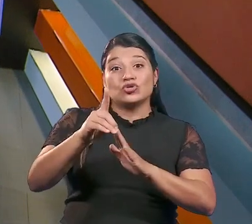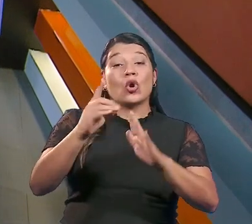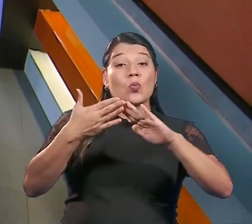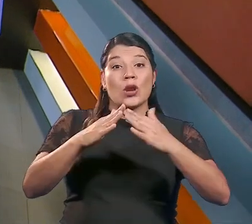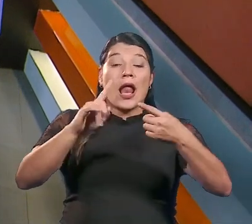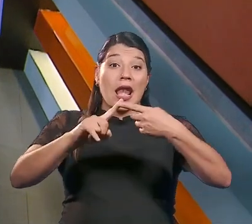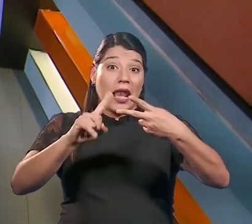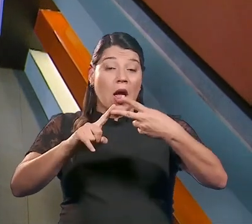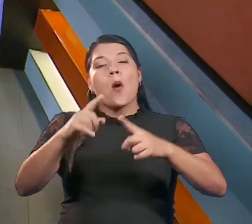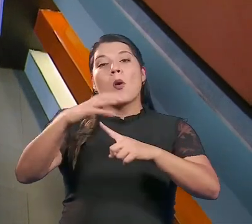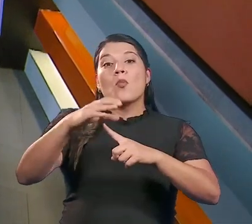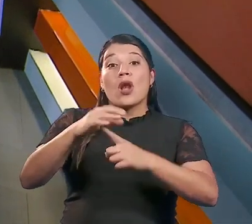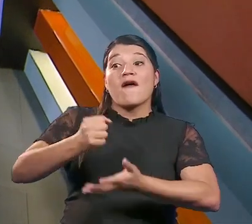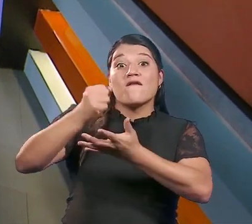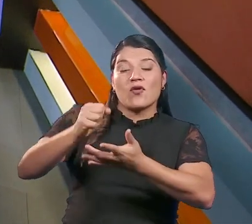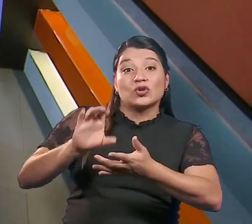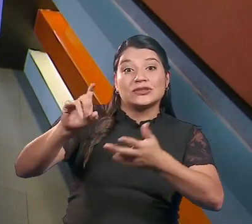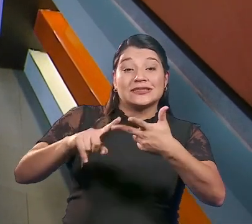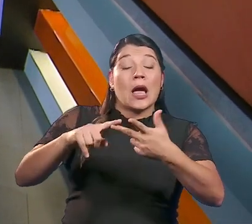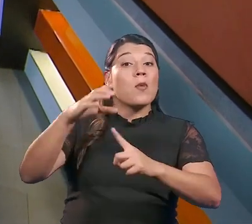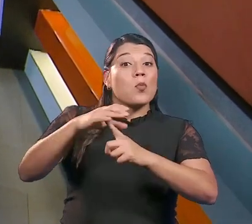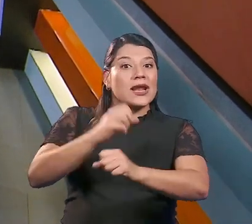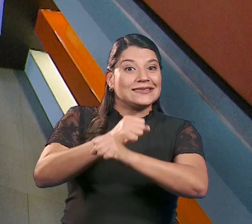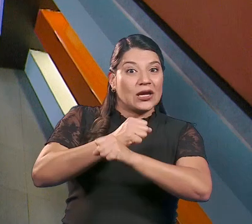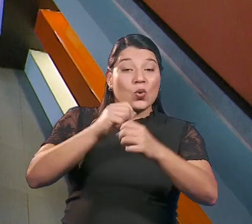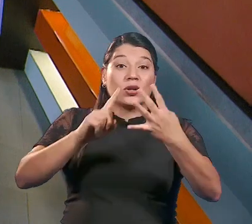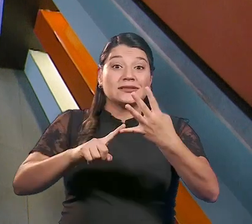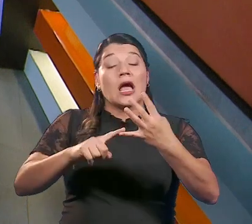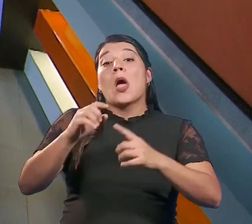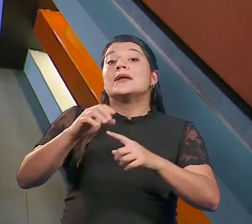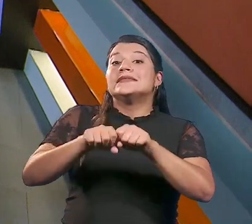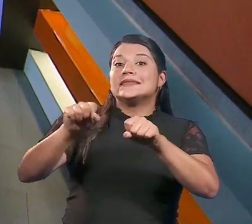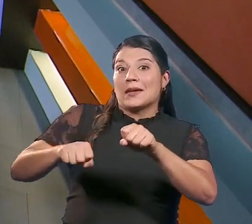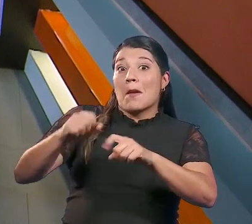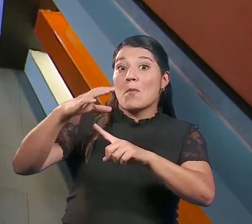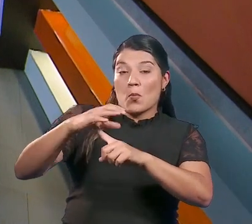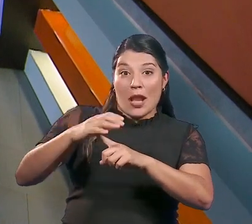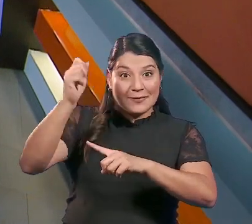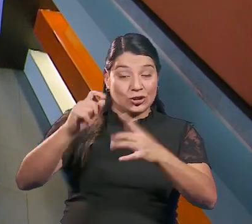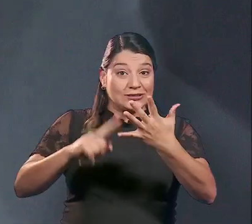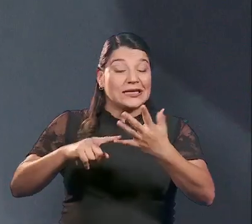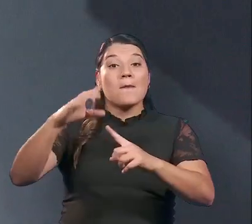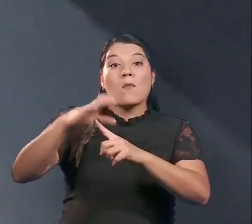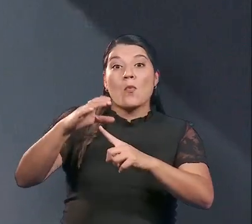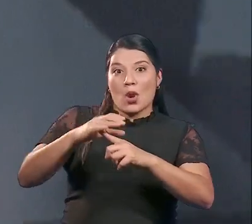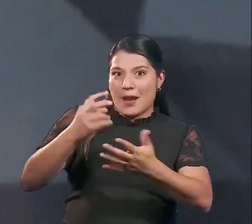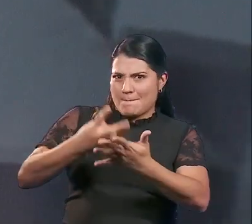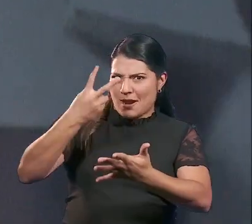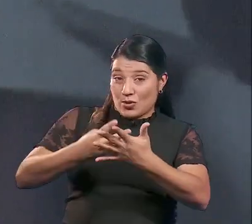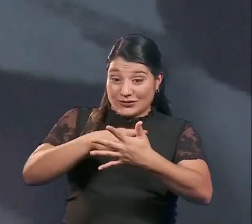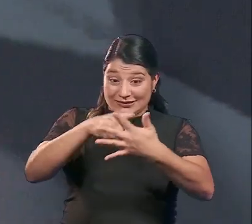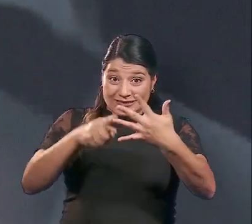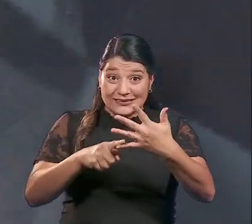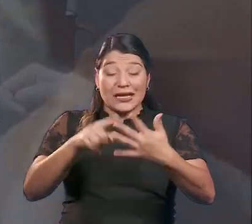Fondo de Inversión, Popular Seguros, Corredoría de Seguros, Popular Pensiones y Popular Valores. Un gran